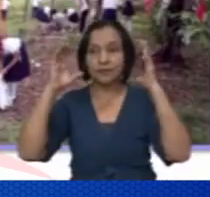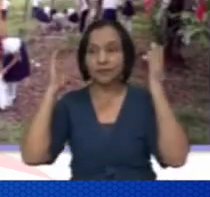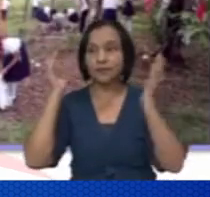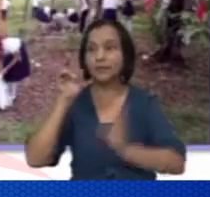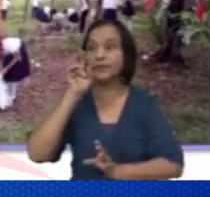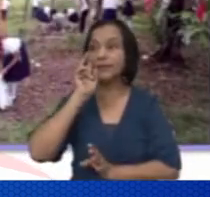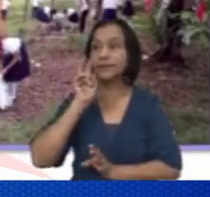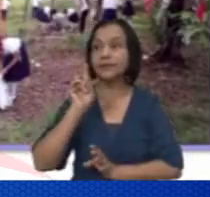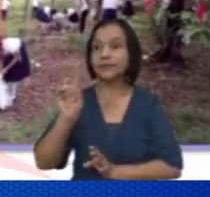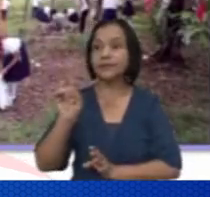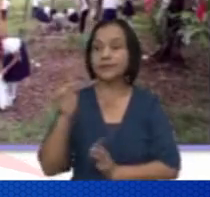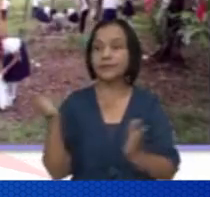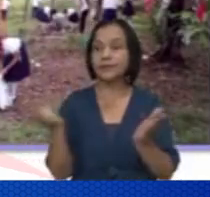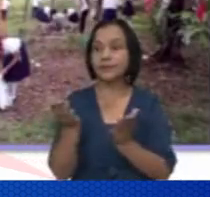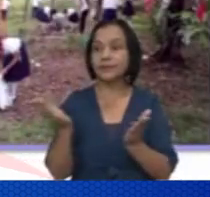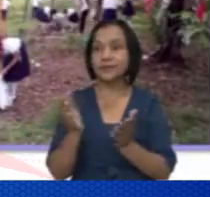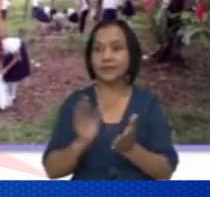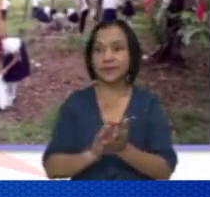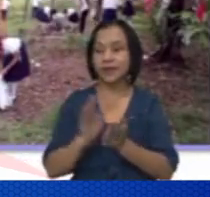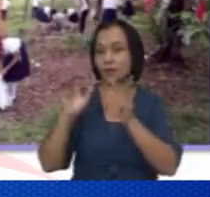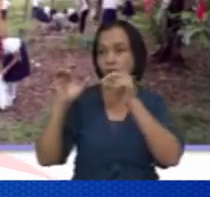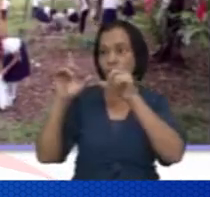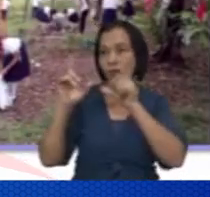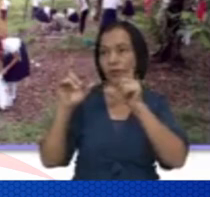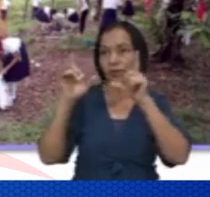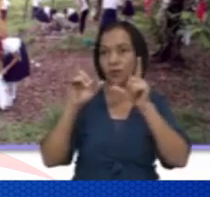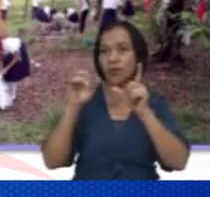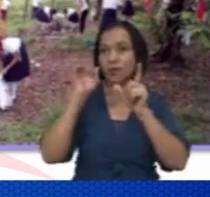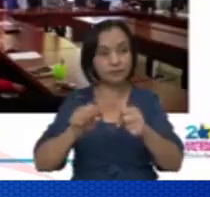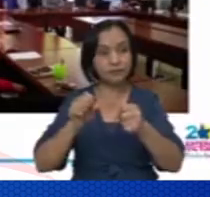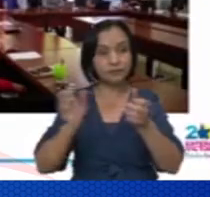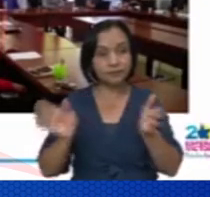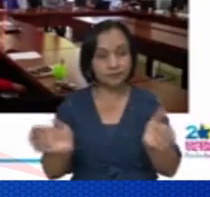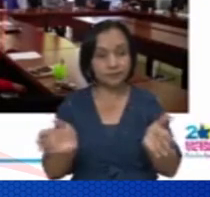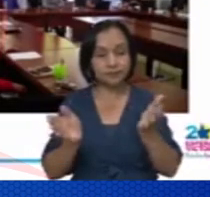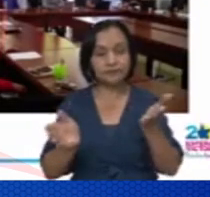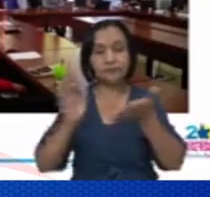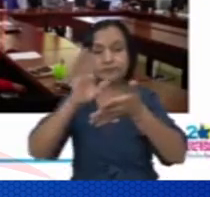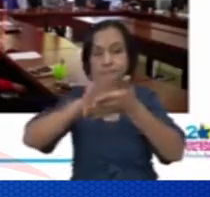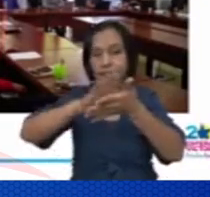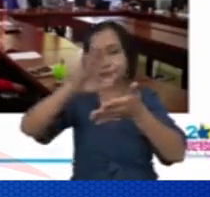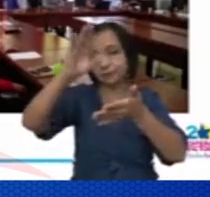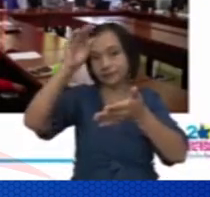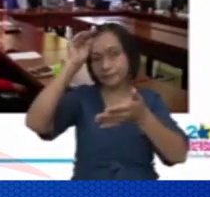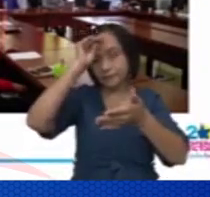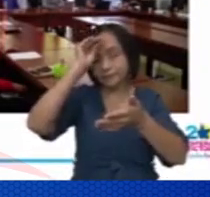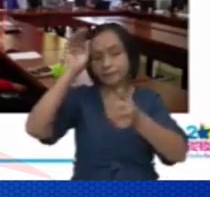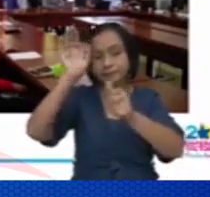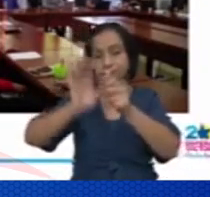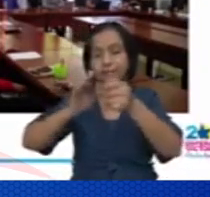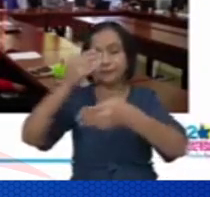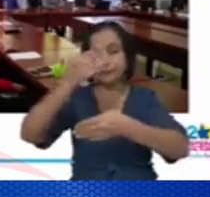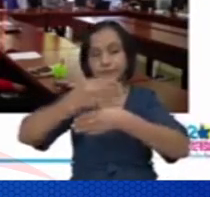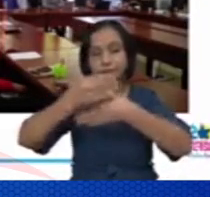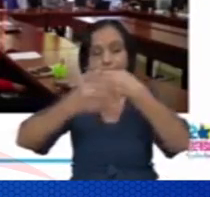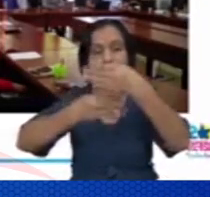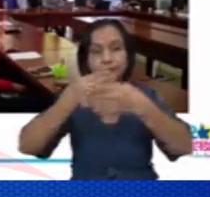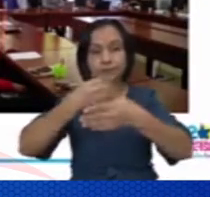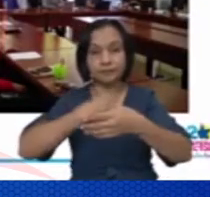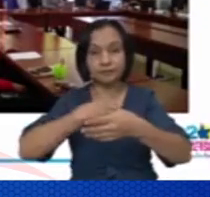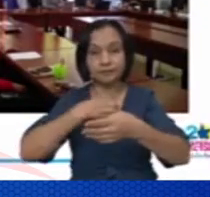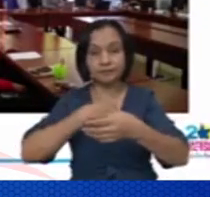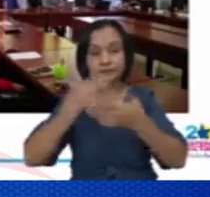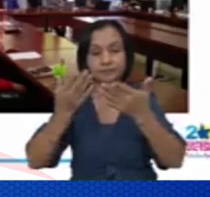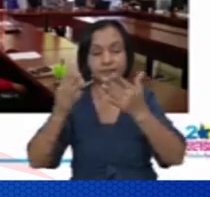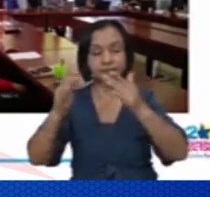mejor aprendizaje con calidad. Esto va a representar una inversión de 1.104 millones de Córdoba, es decir, más de 1.000